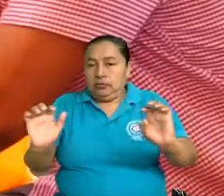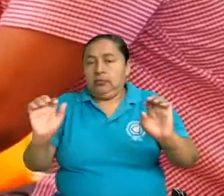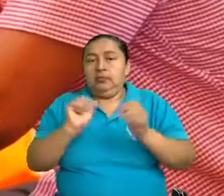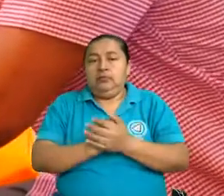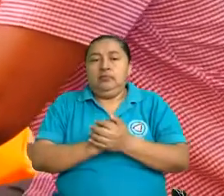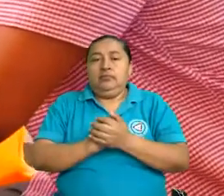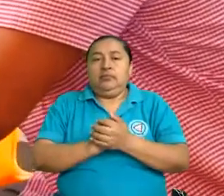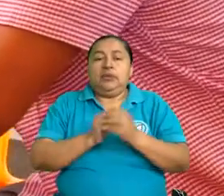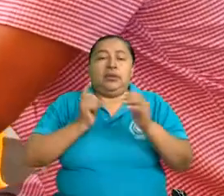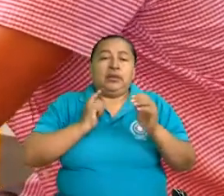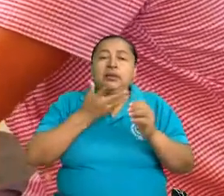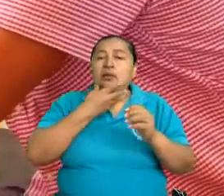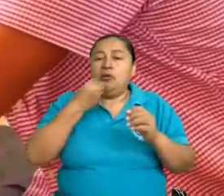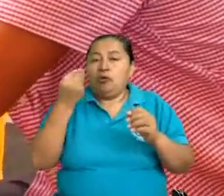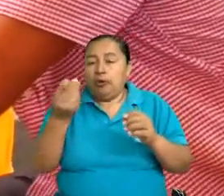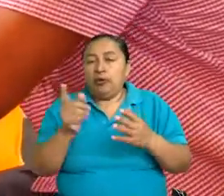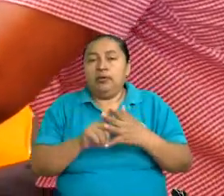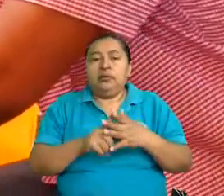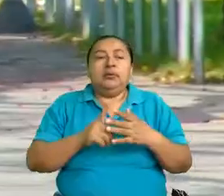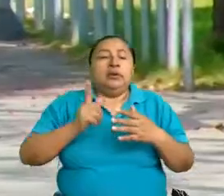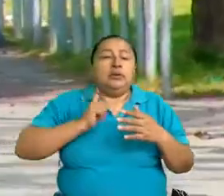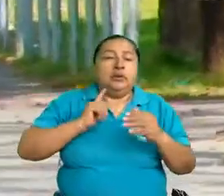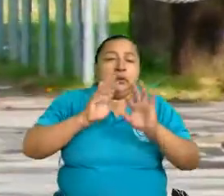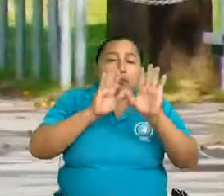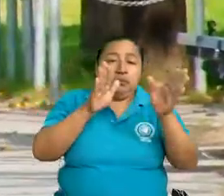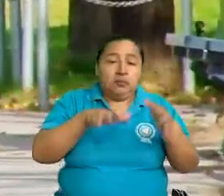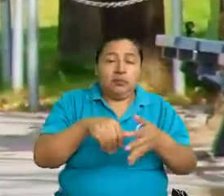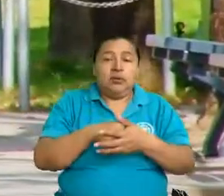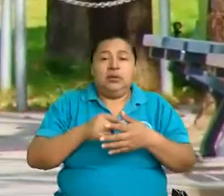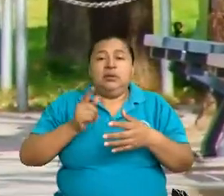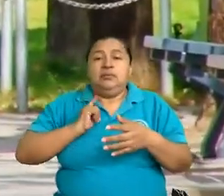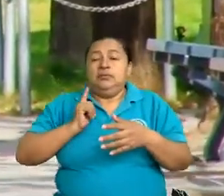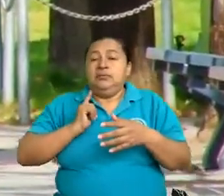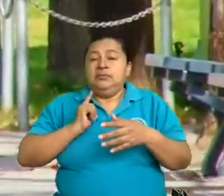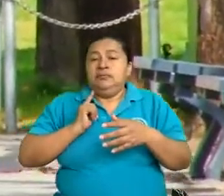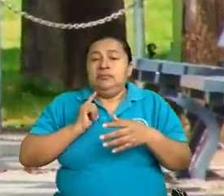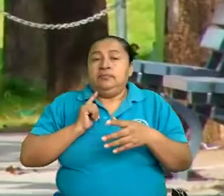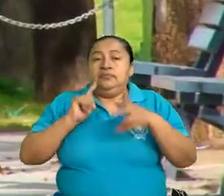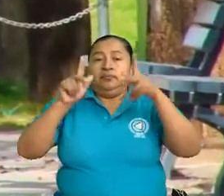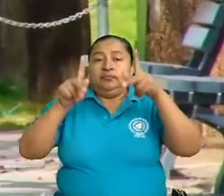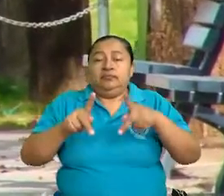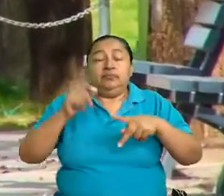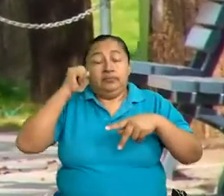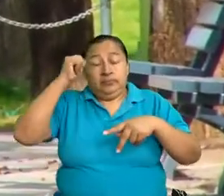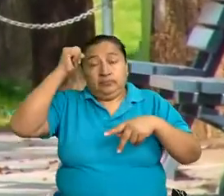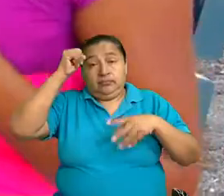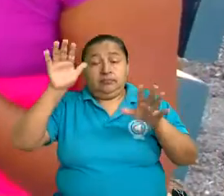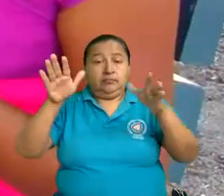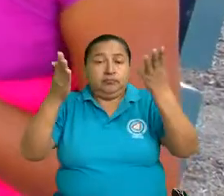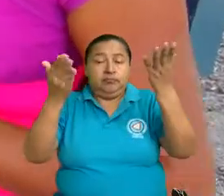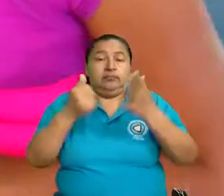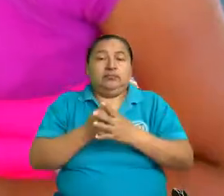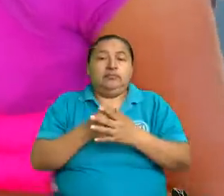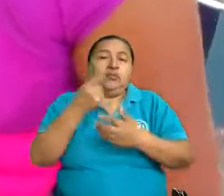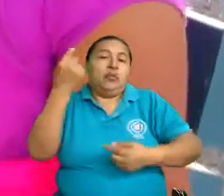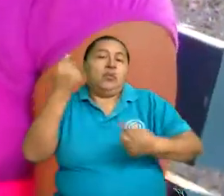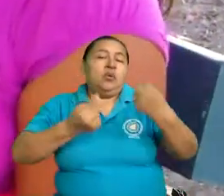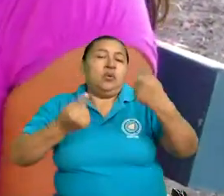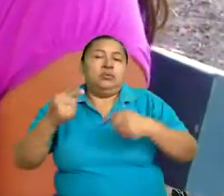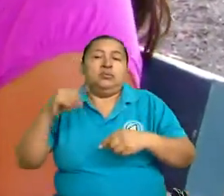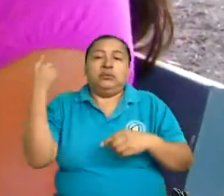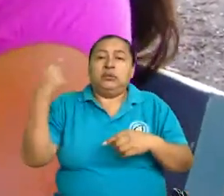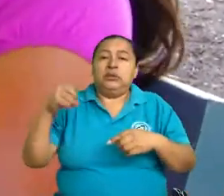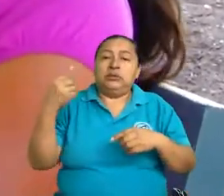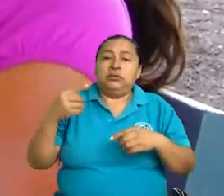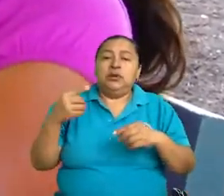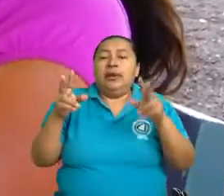que tiene la juventud, que tienen las mujeres, que tienen las personas adultas mayores, cuáles son los derechos